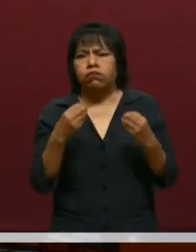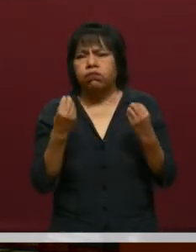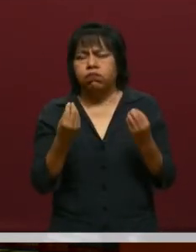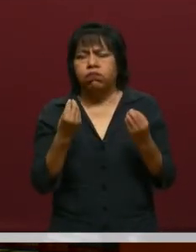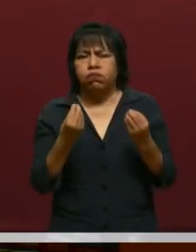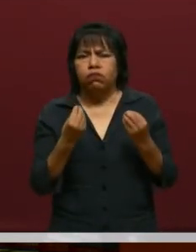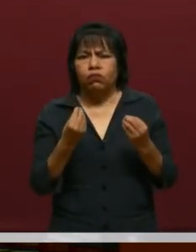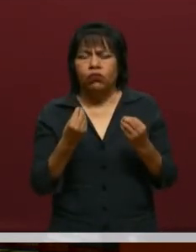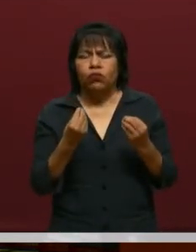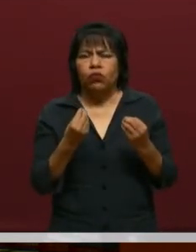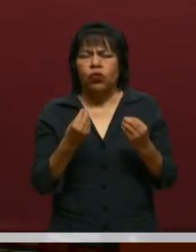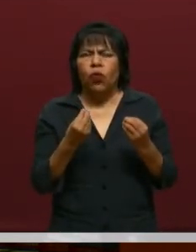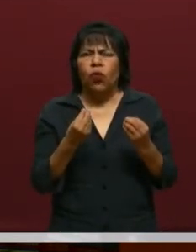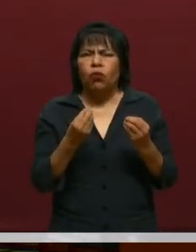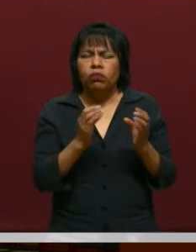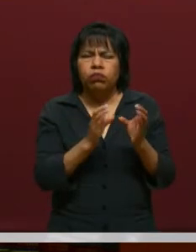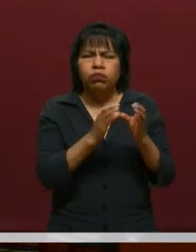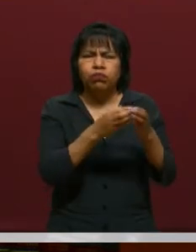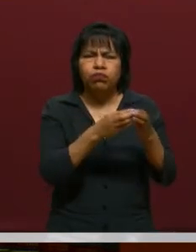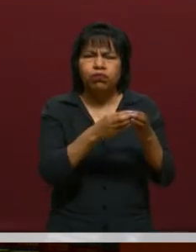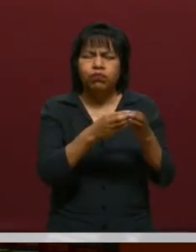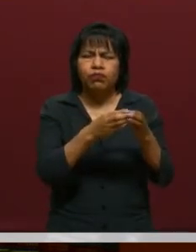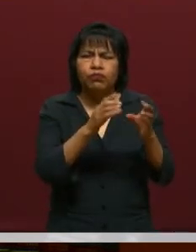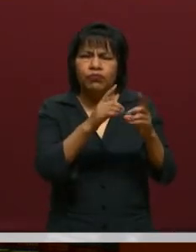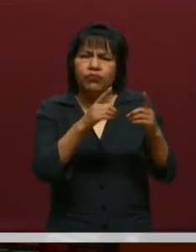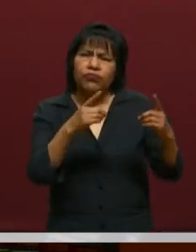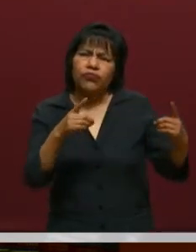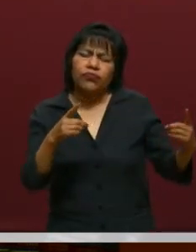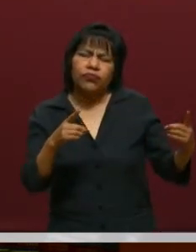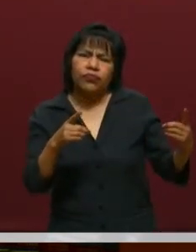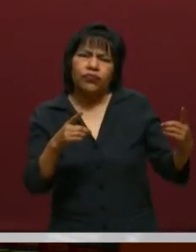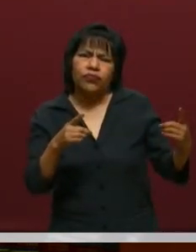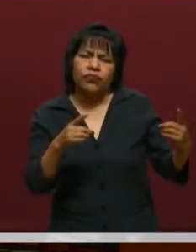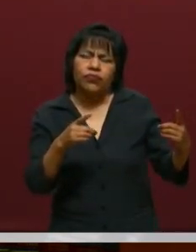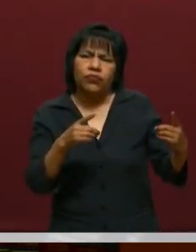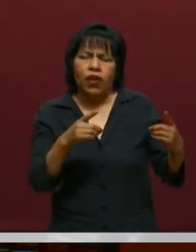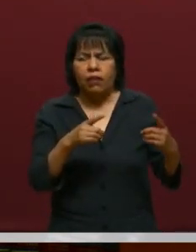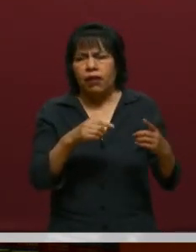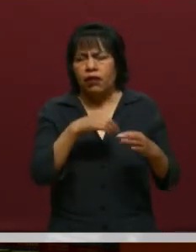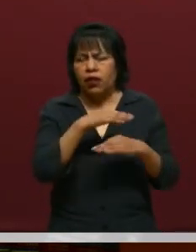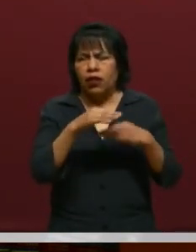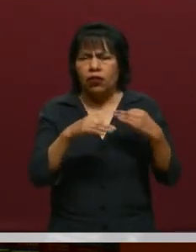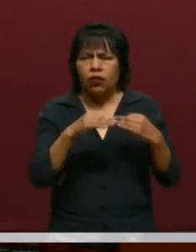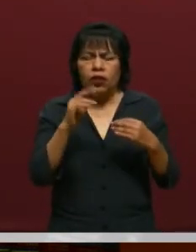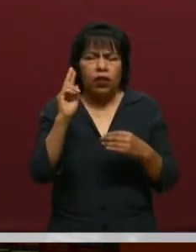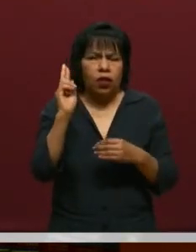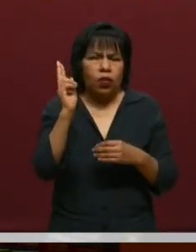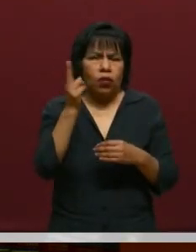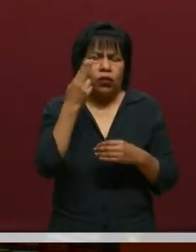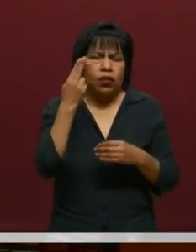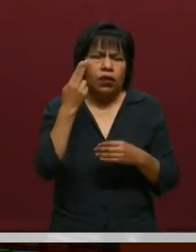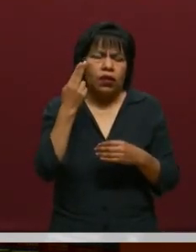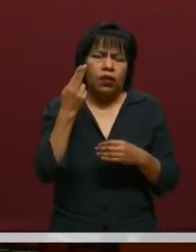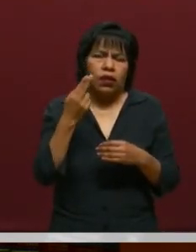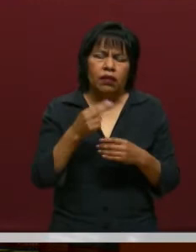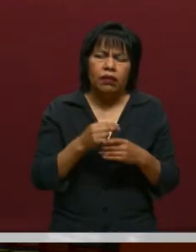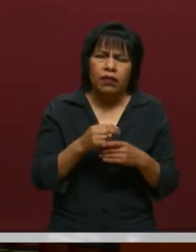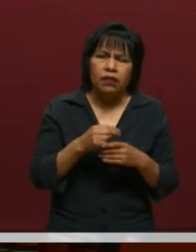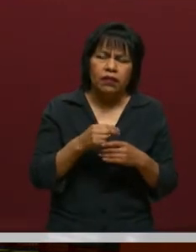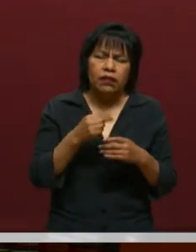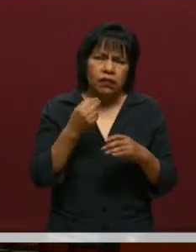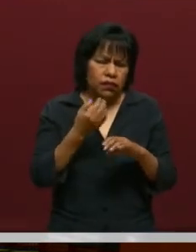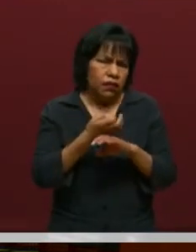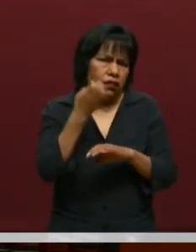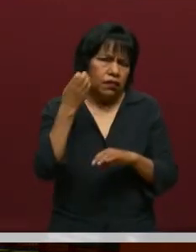regional a través de las universidades públicas del Estado. Estamos trabajando nosotros en diferentes